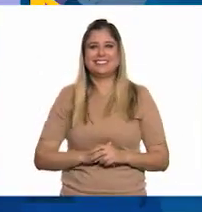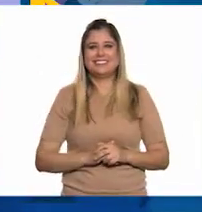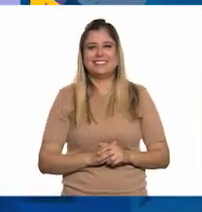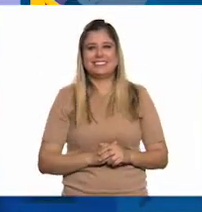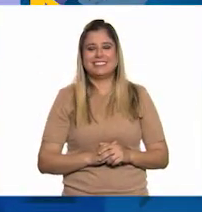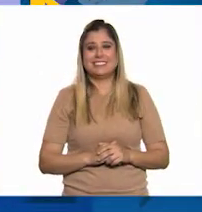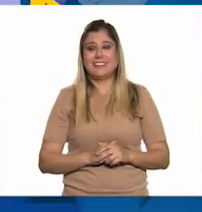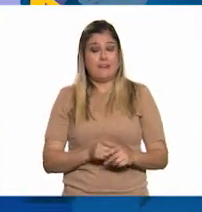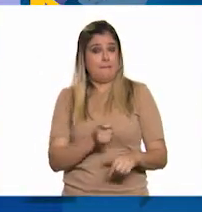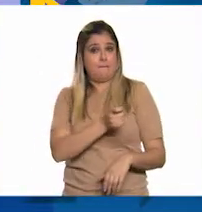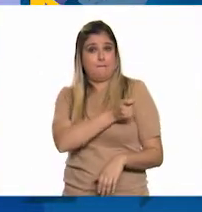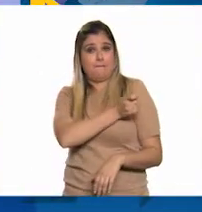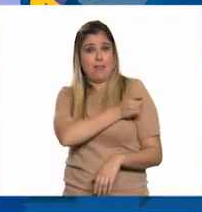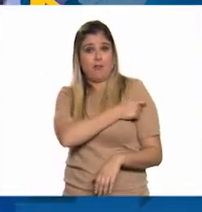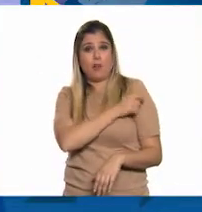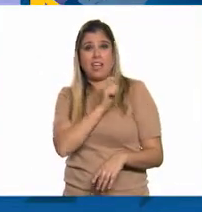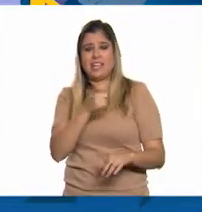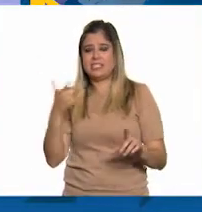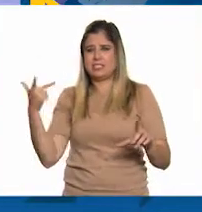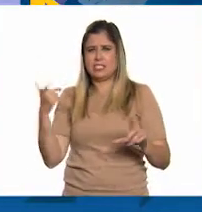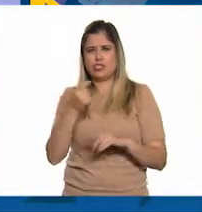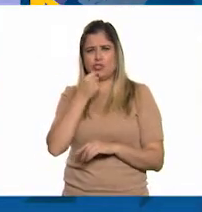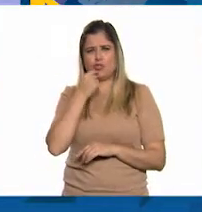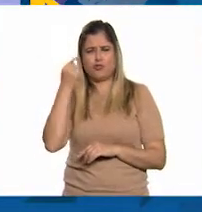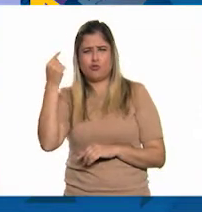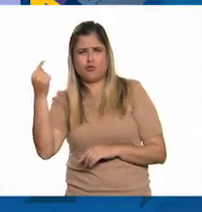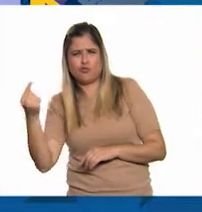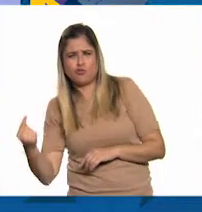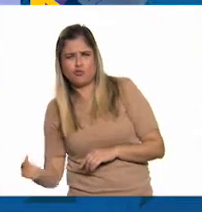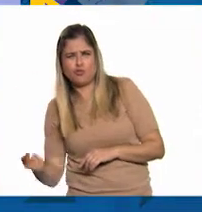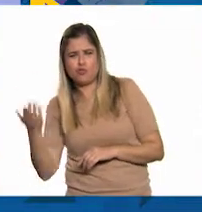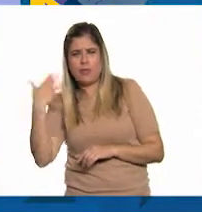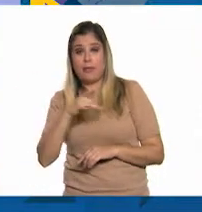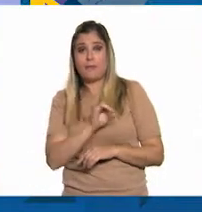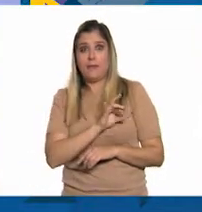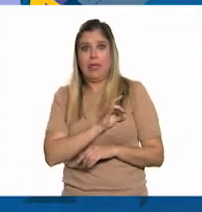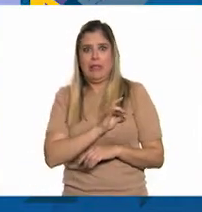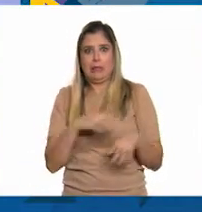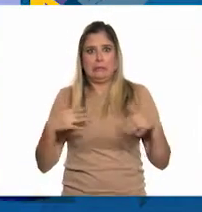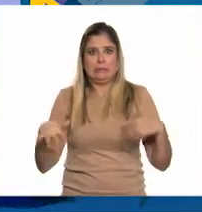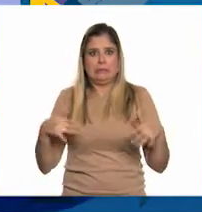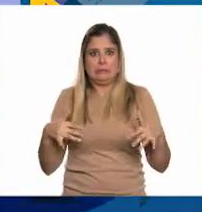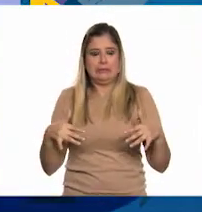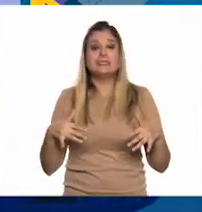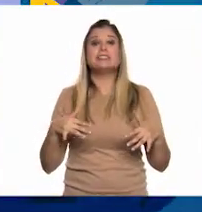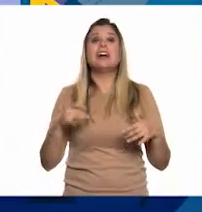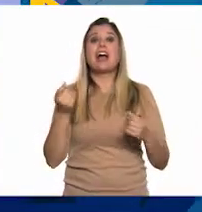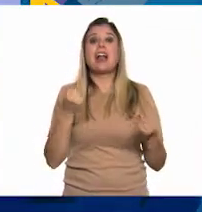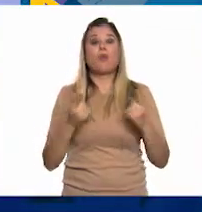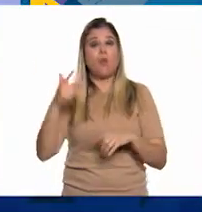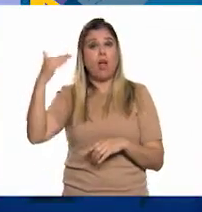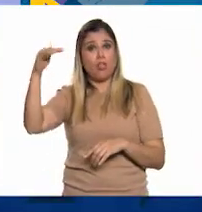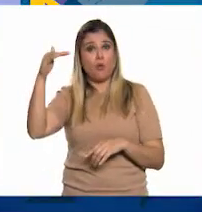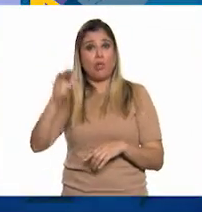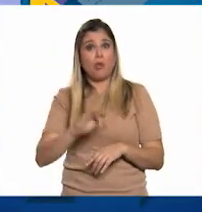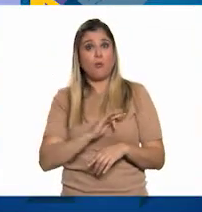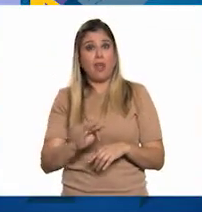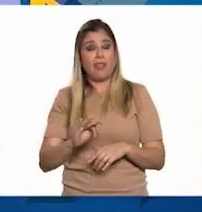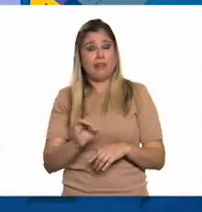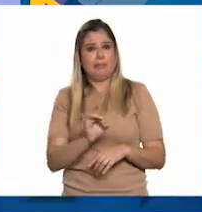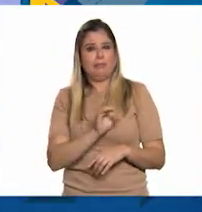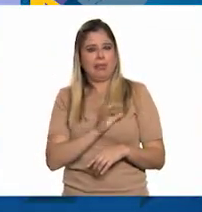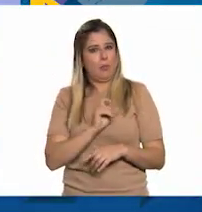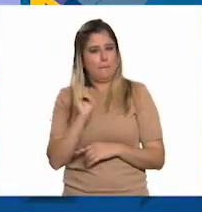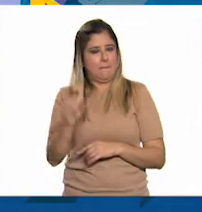Una vacuna es esa inyección que de niños de solo nombrada nos atemoriza bastante, pero también a algunos adultos puede causarles gran